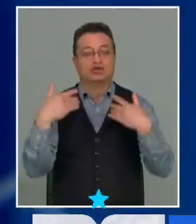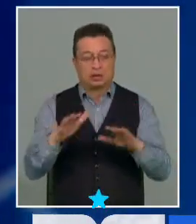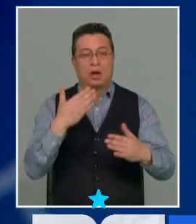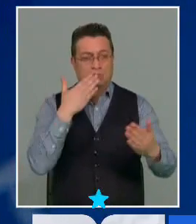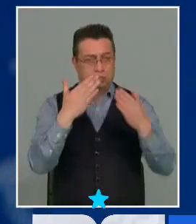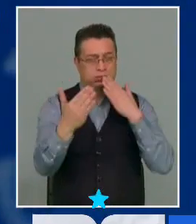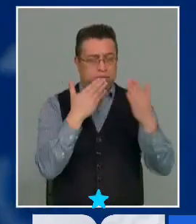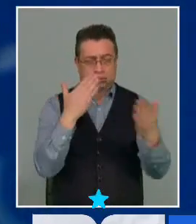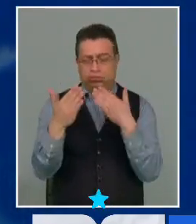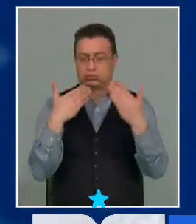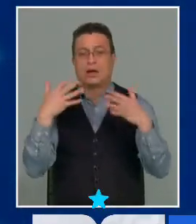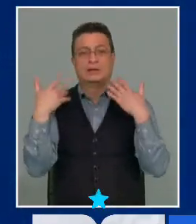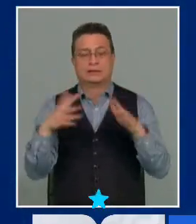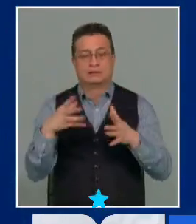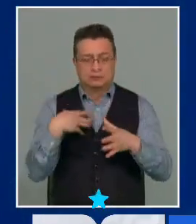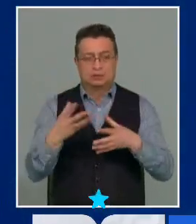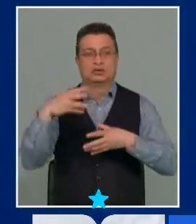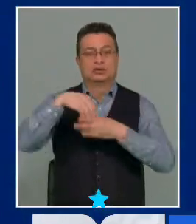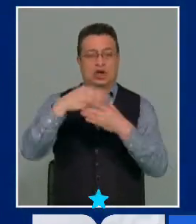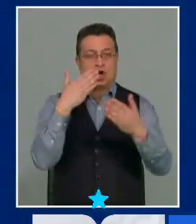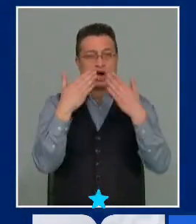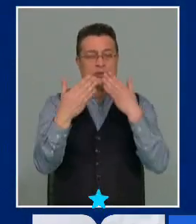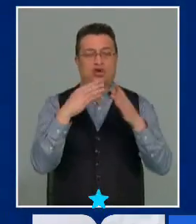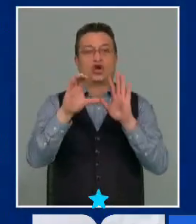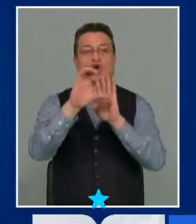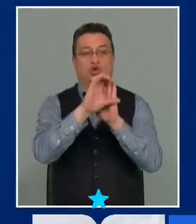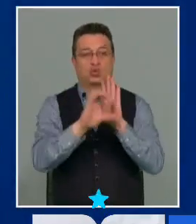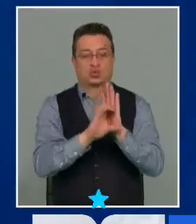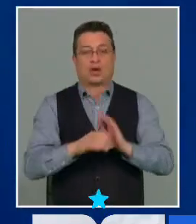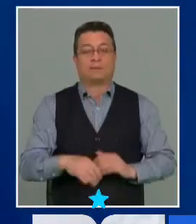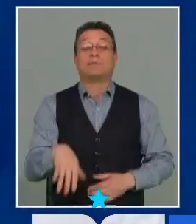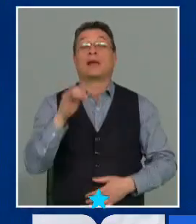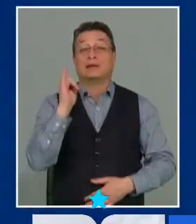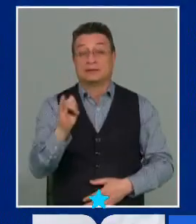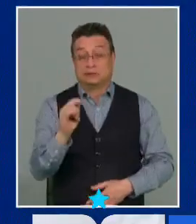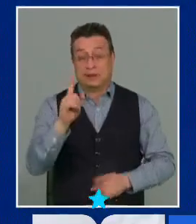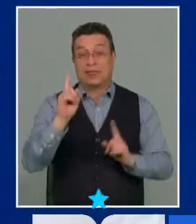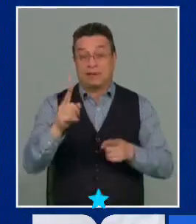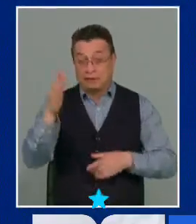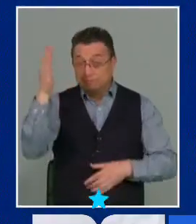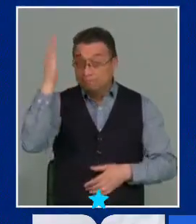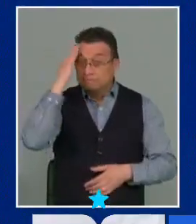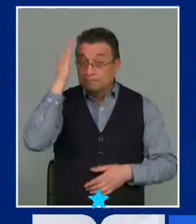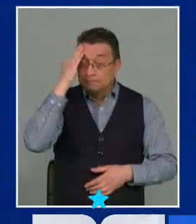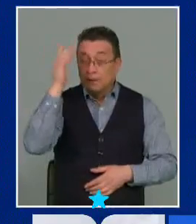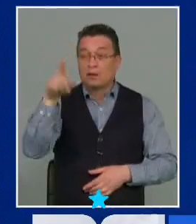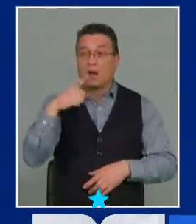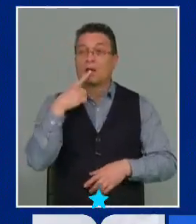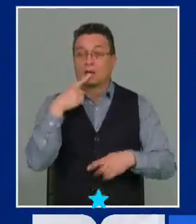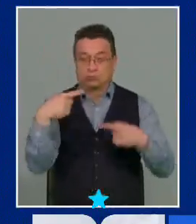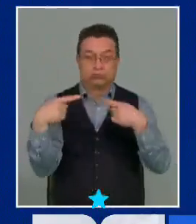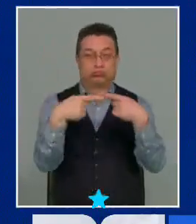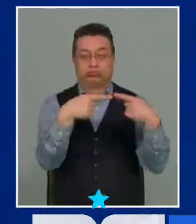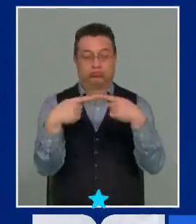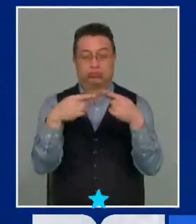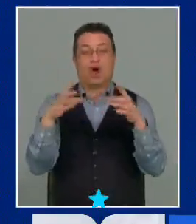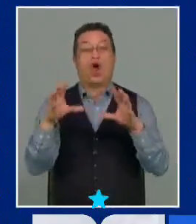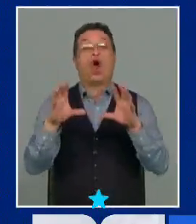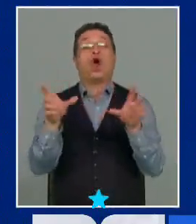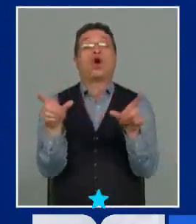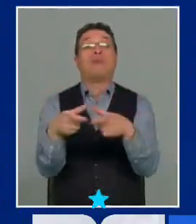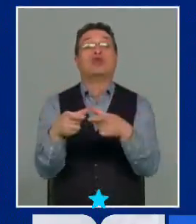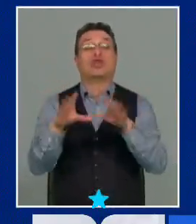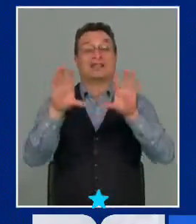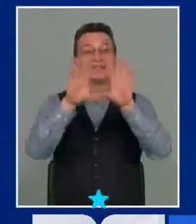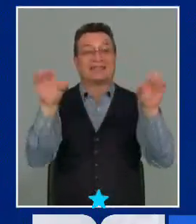dentro de la conversación en la Convención Constitucional. Sí, habría que recordar que hubo una disputa en la Comisión de Sistema Político, que